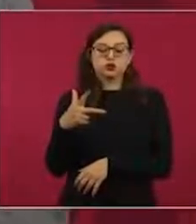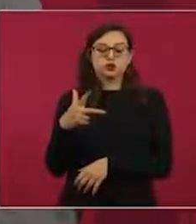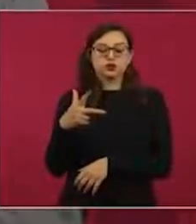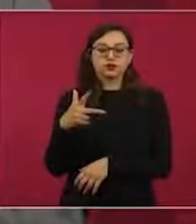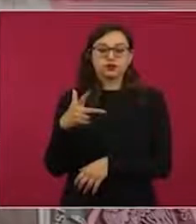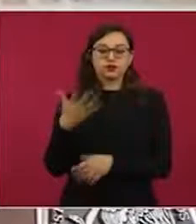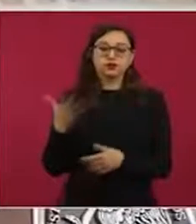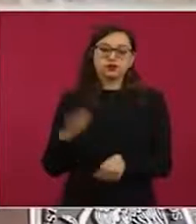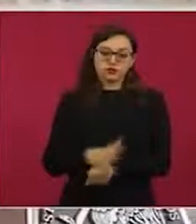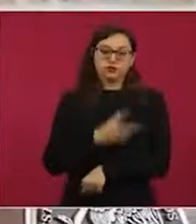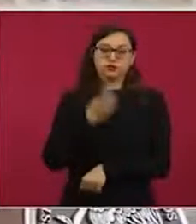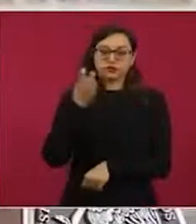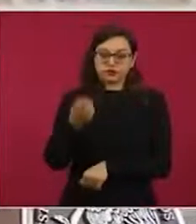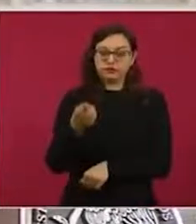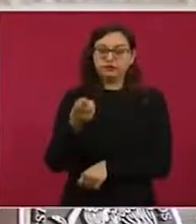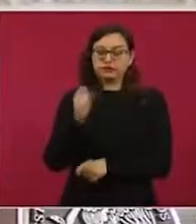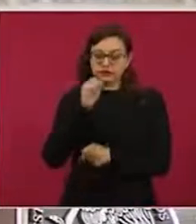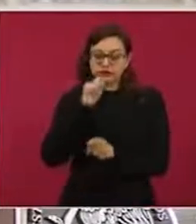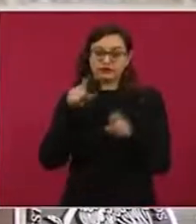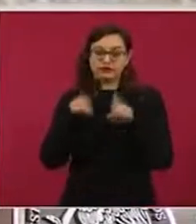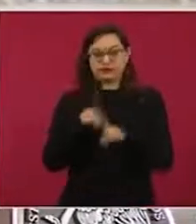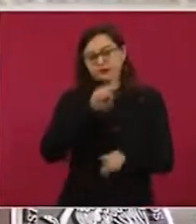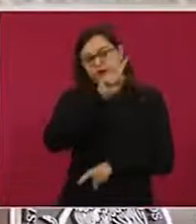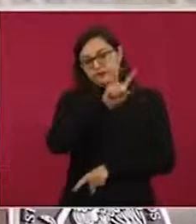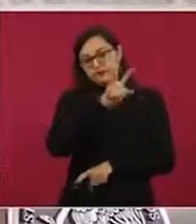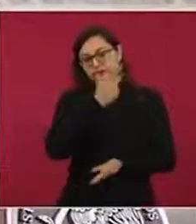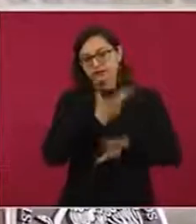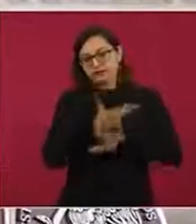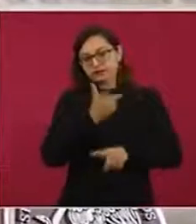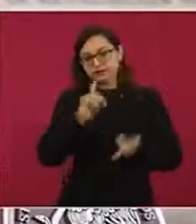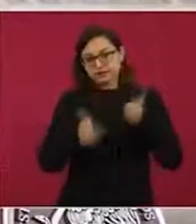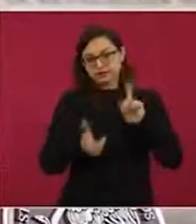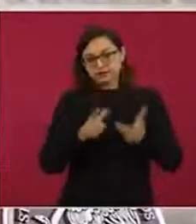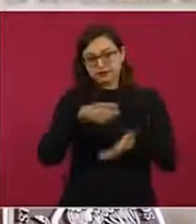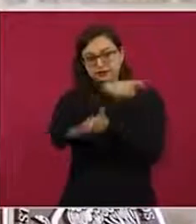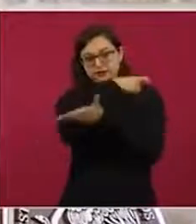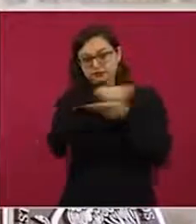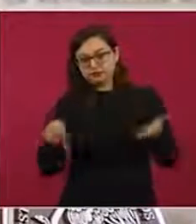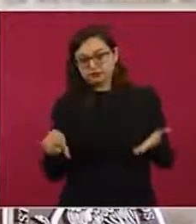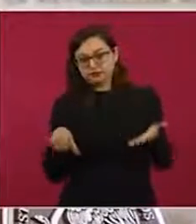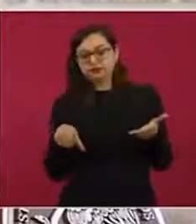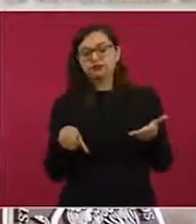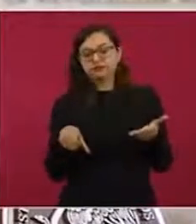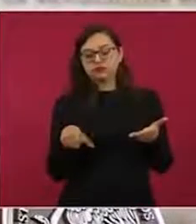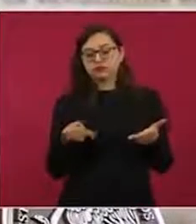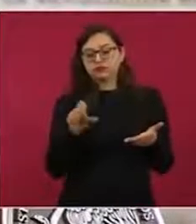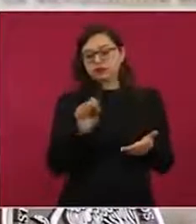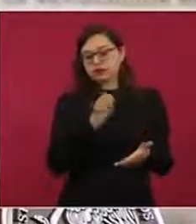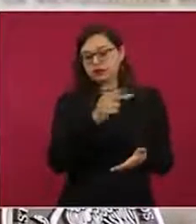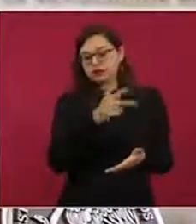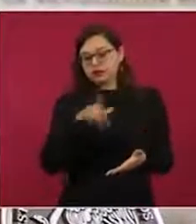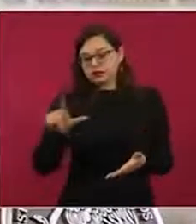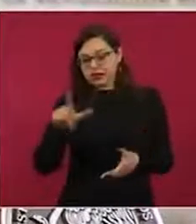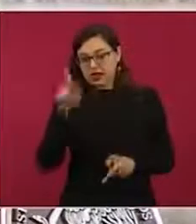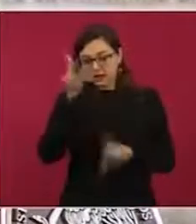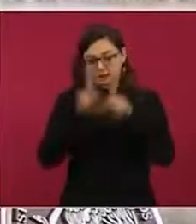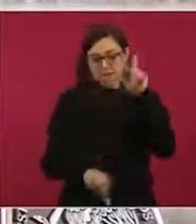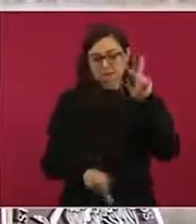Por eso se adquirió la nueva refinería, se compró la refinería de Shell o la parte que nos